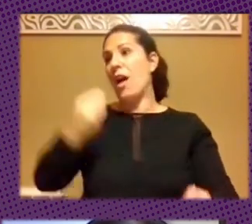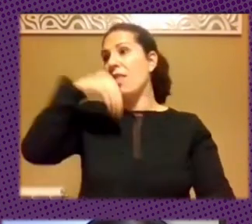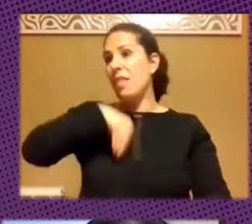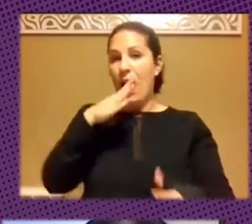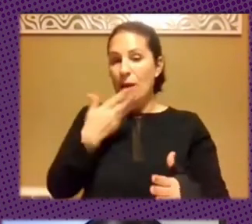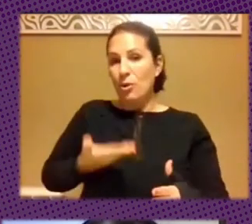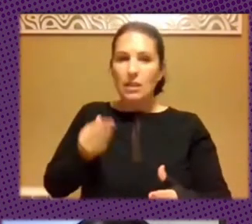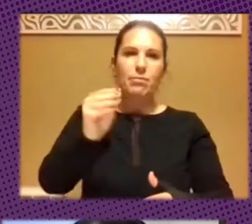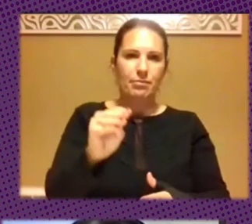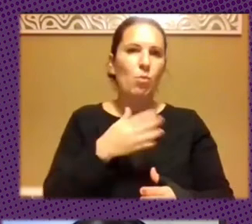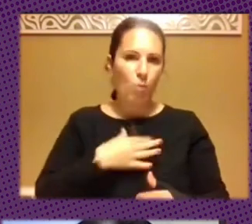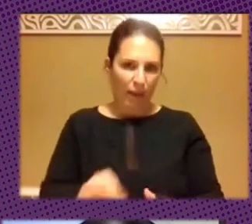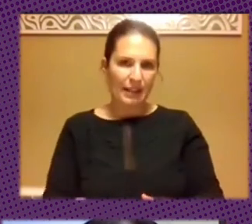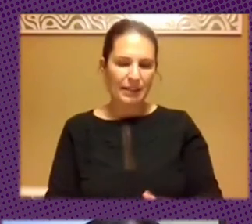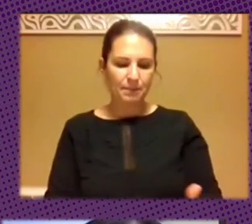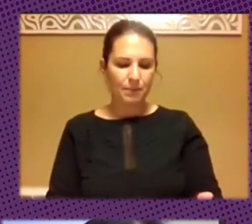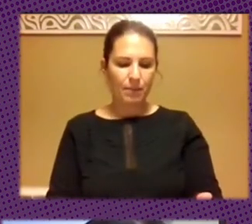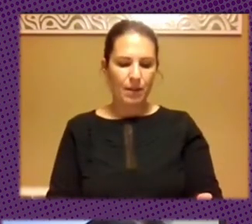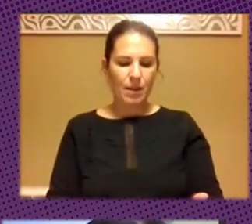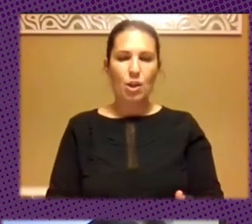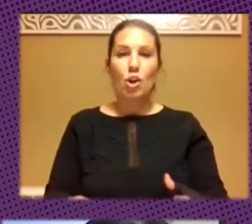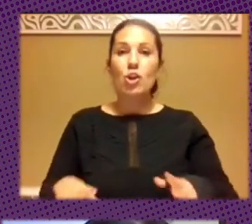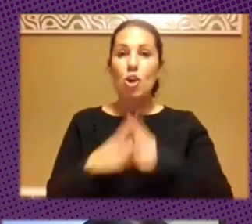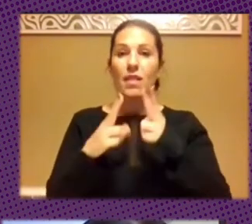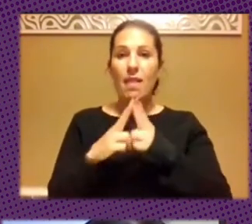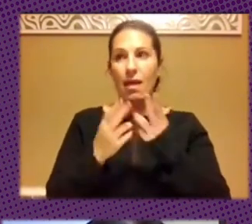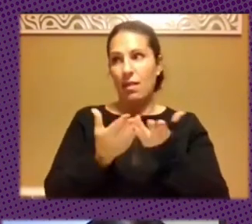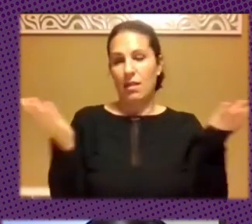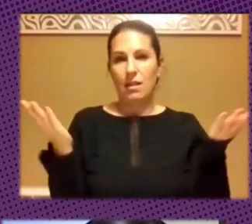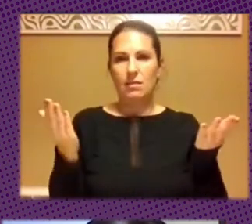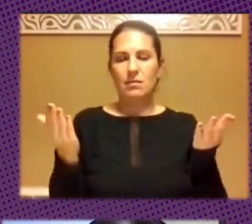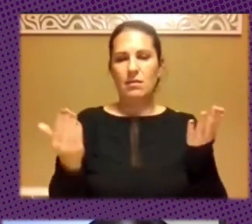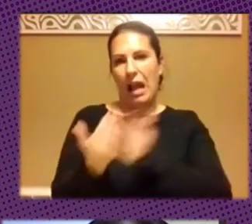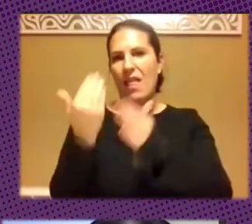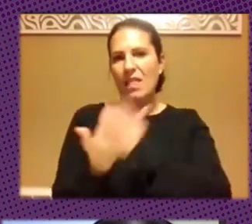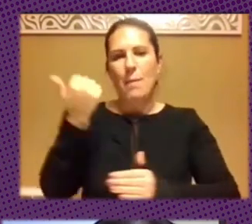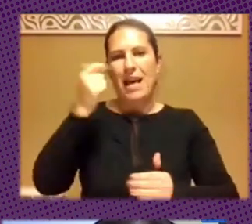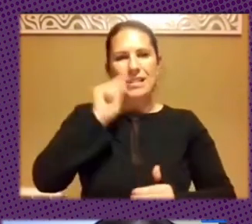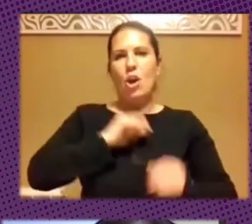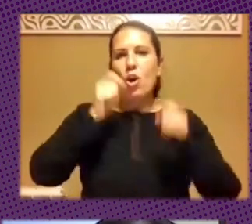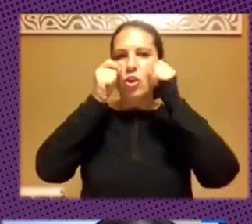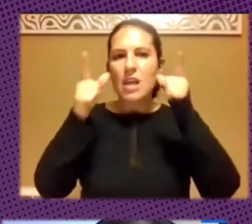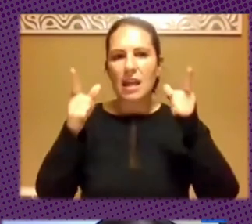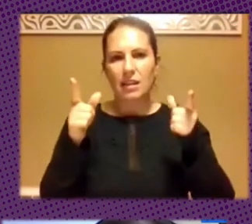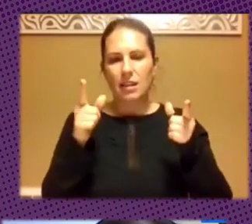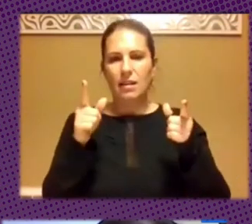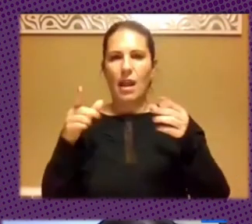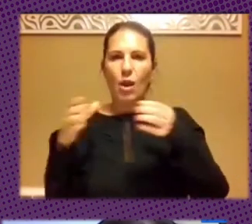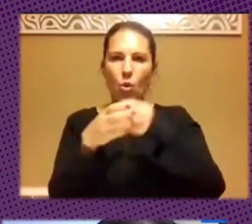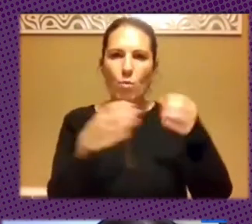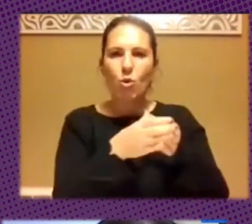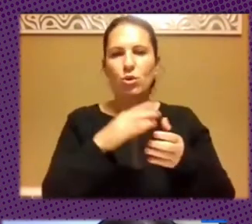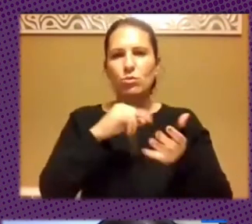digamos que más o menos toda la sociedad cada vez es más consciente evidentemente desde los focos desde los grupos proyectos que que estáis